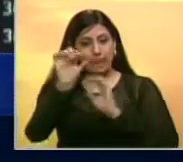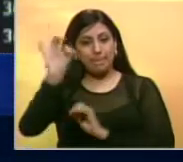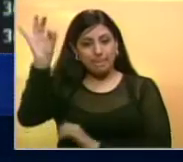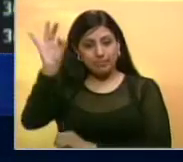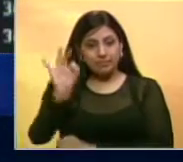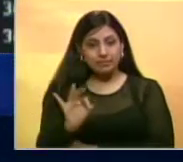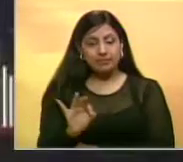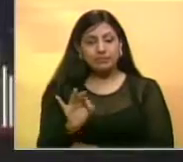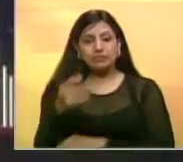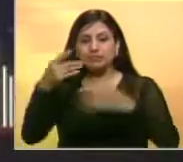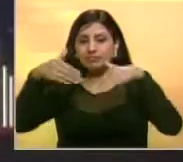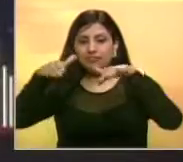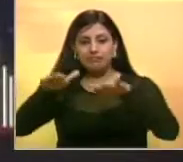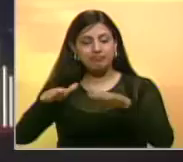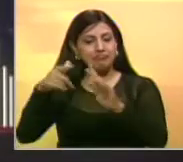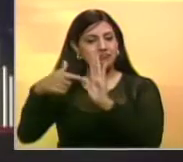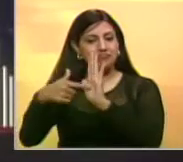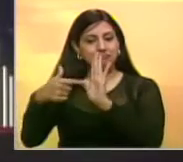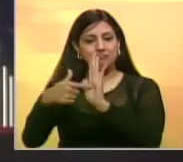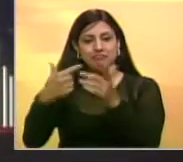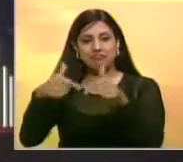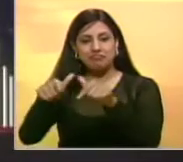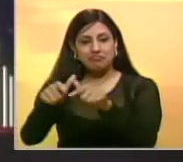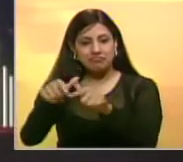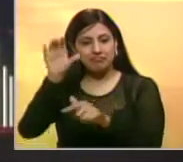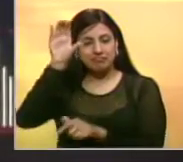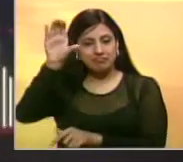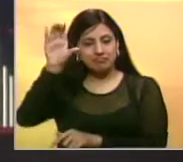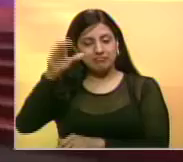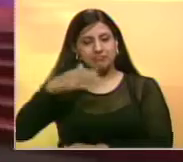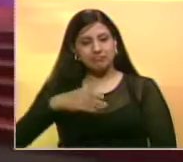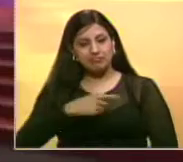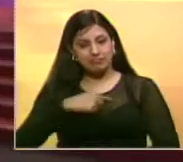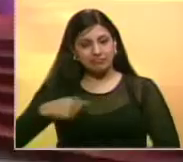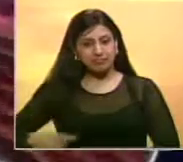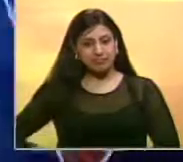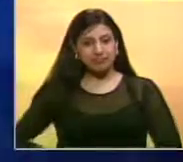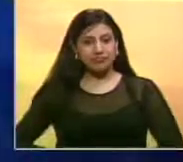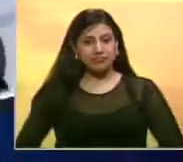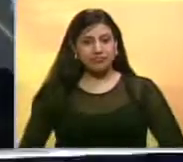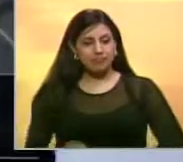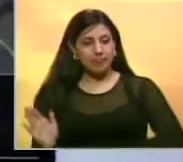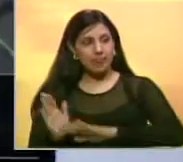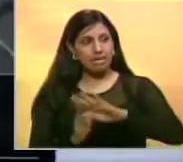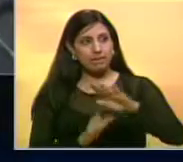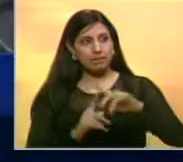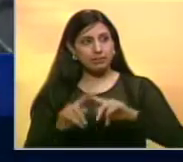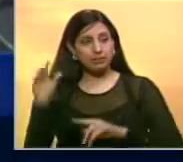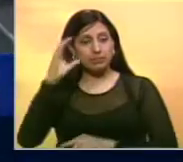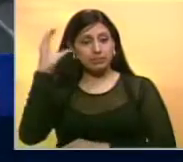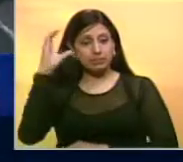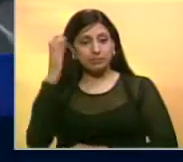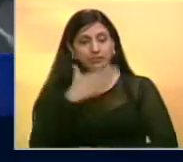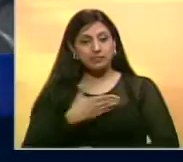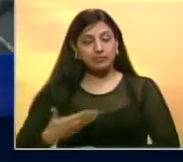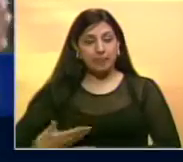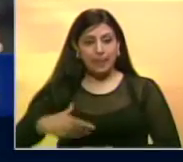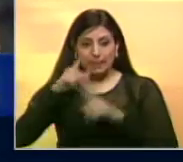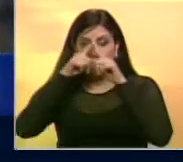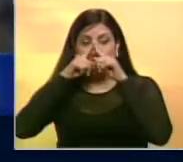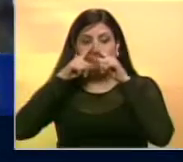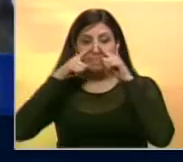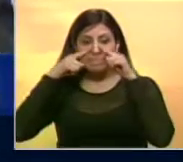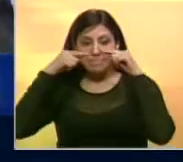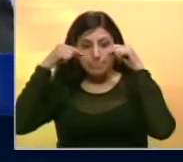lo que llevó a suspender la cotización de acciones en el país asiático En Colombia el presidente Juan Manuel